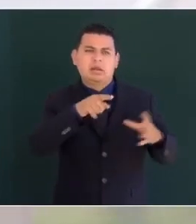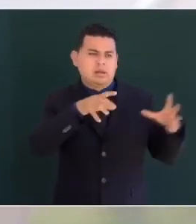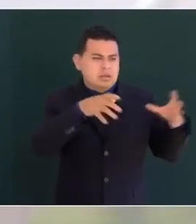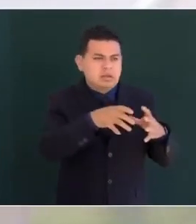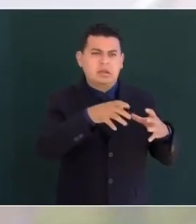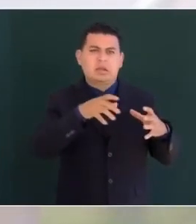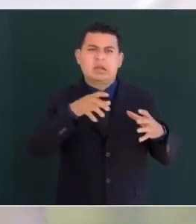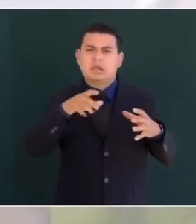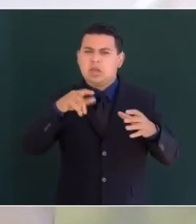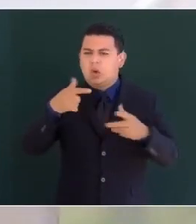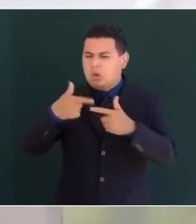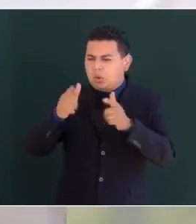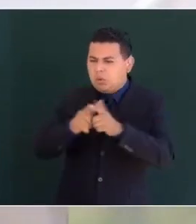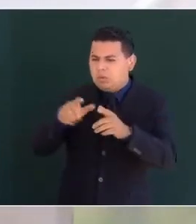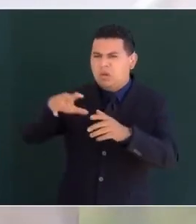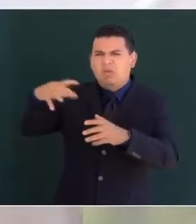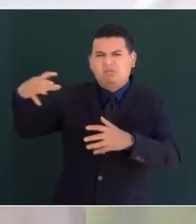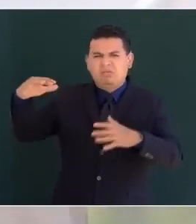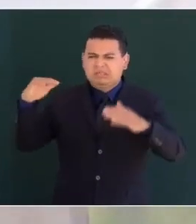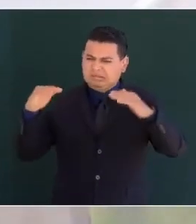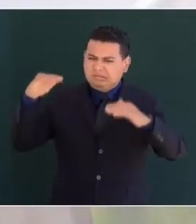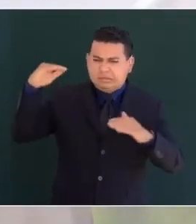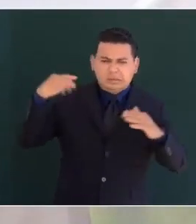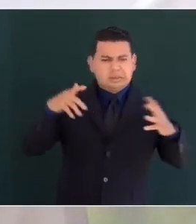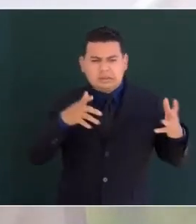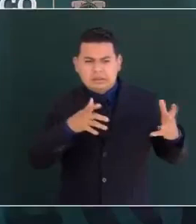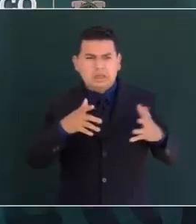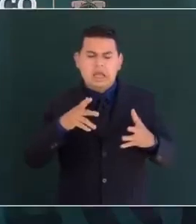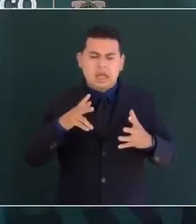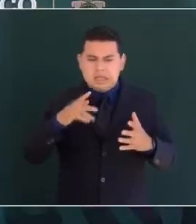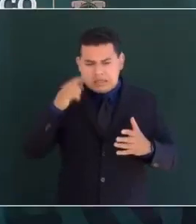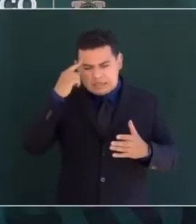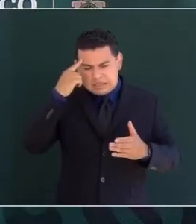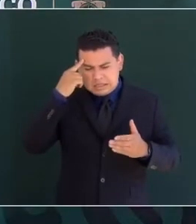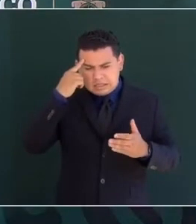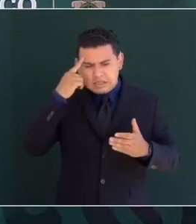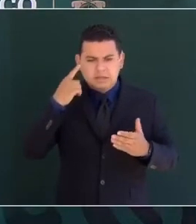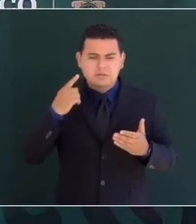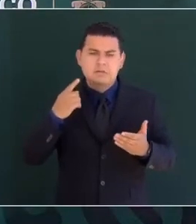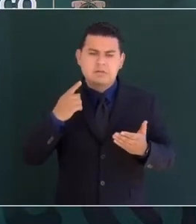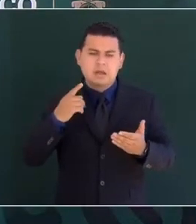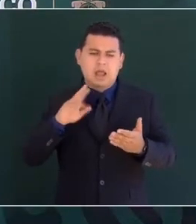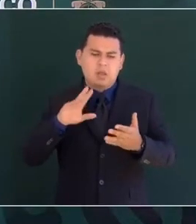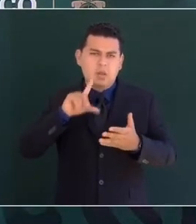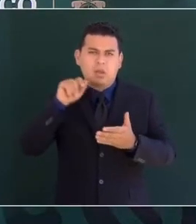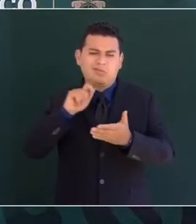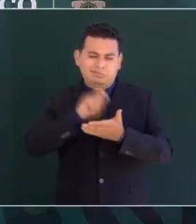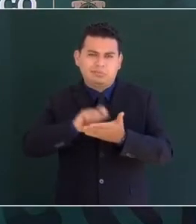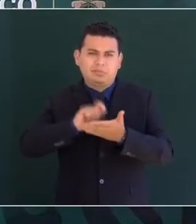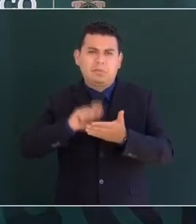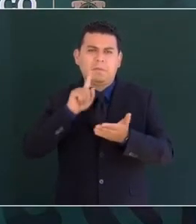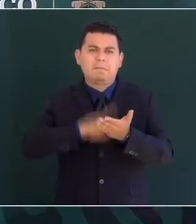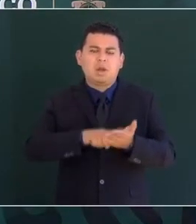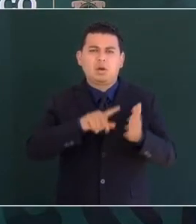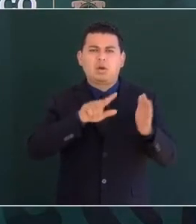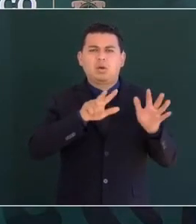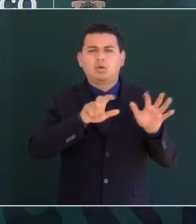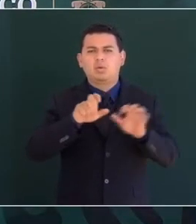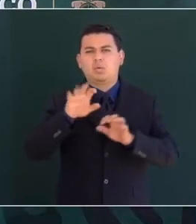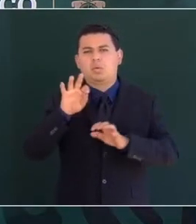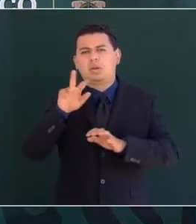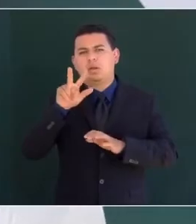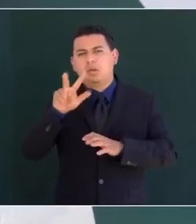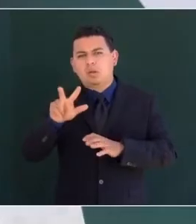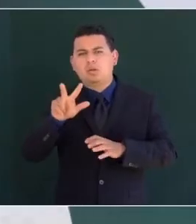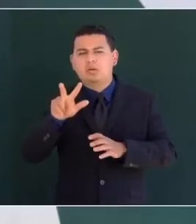monarquías en versión caricaturesca y en 1848